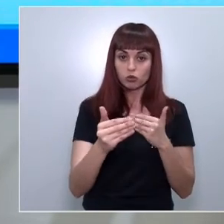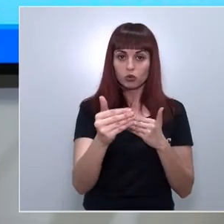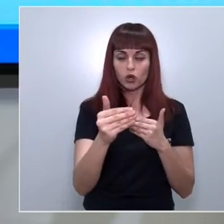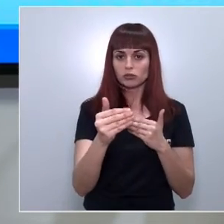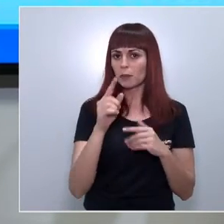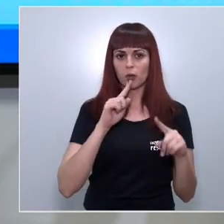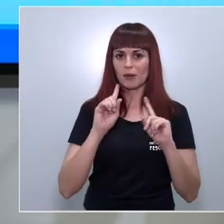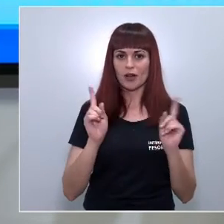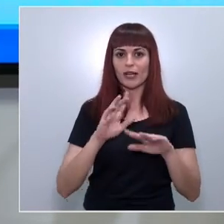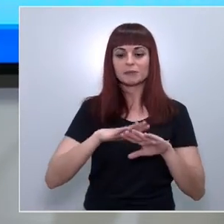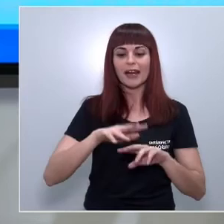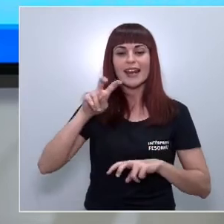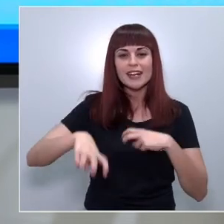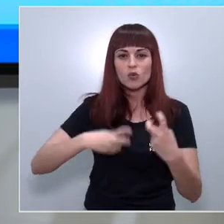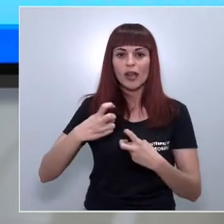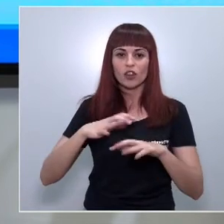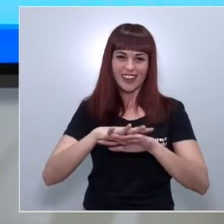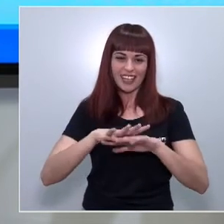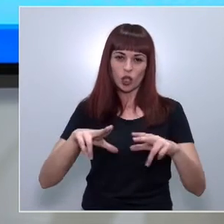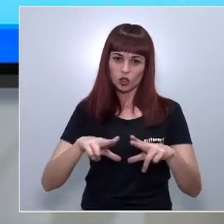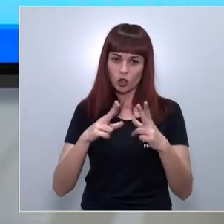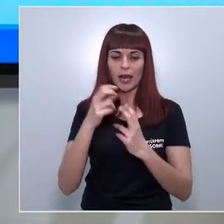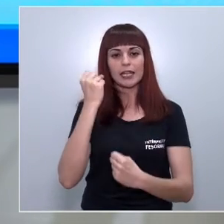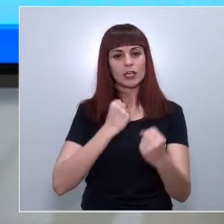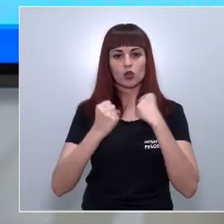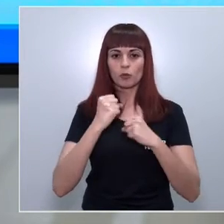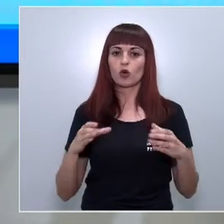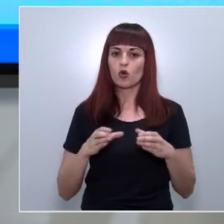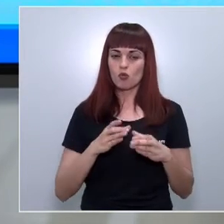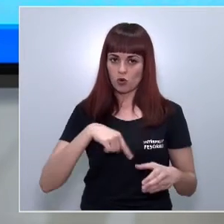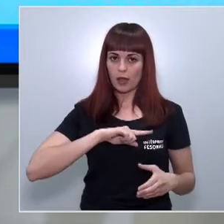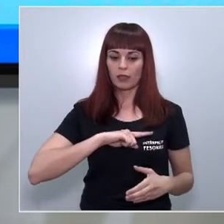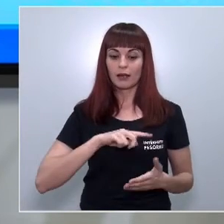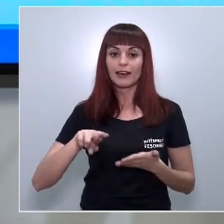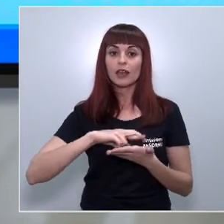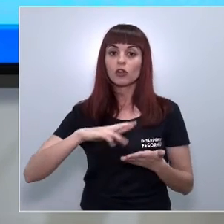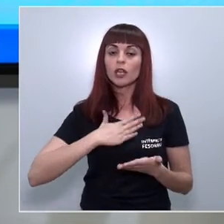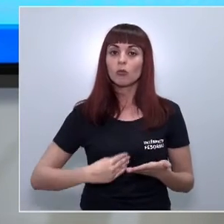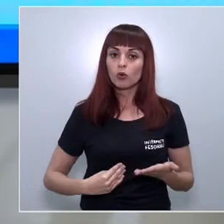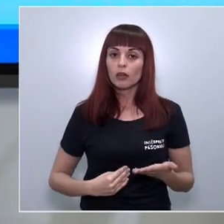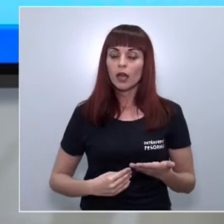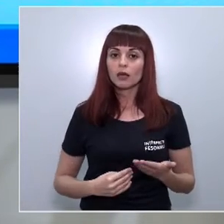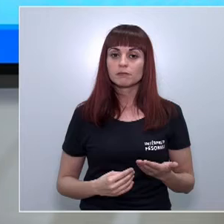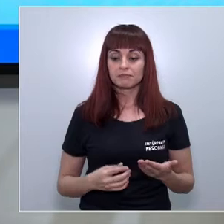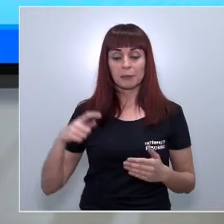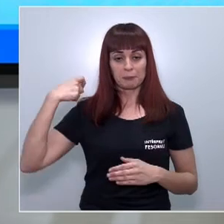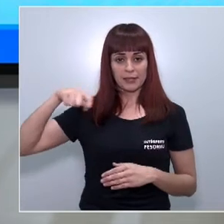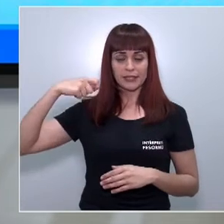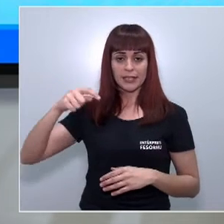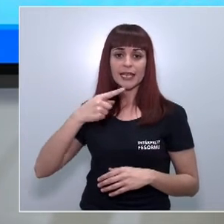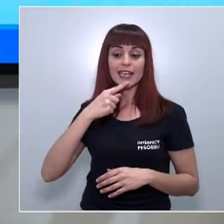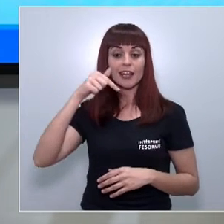contribuir a la recuperación del tejido social y económico de nuestra comunidad. La región de Murcia y así lo dice nuestro presidente